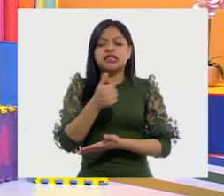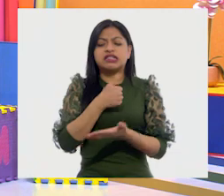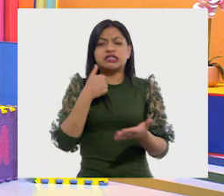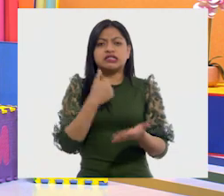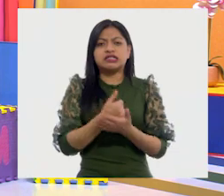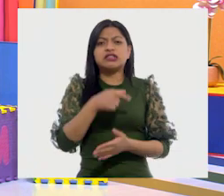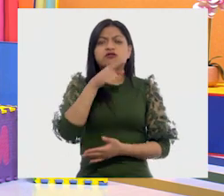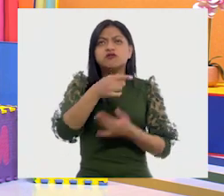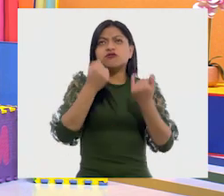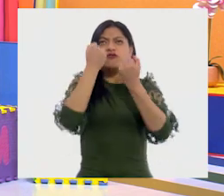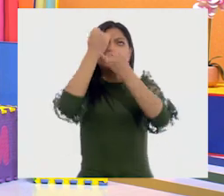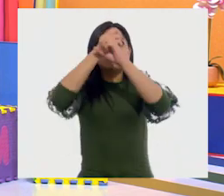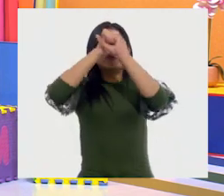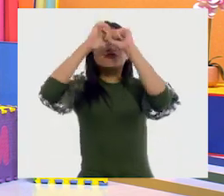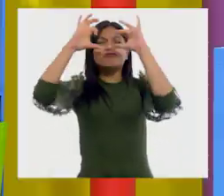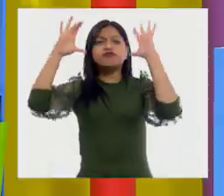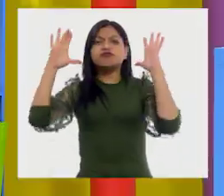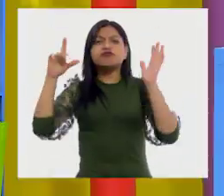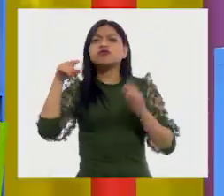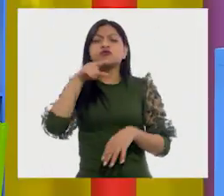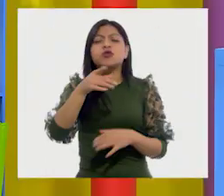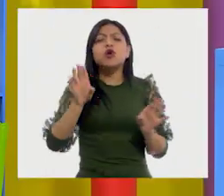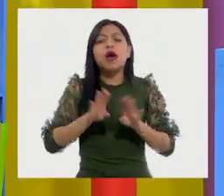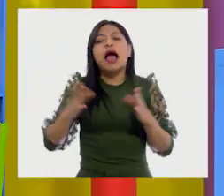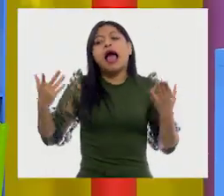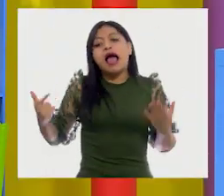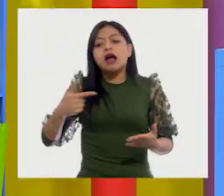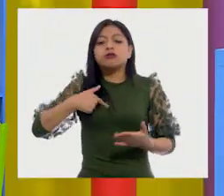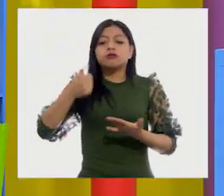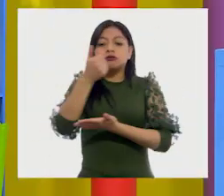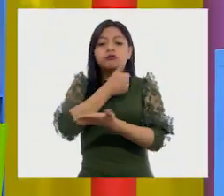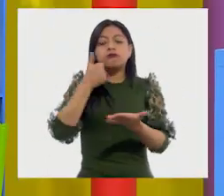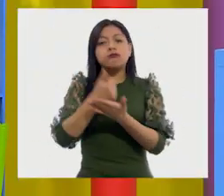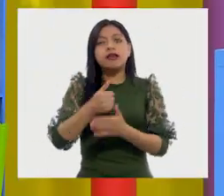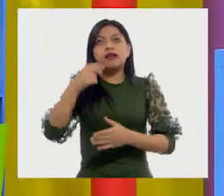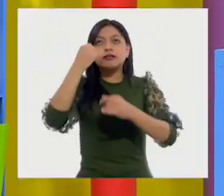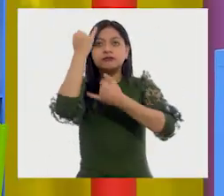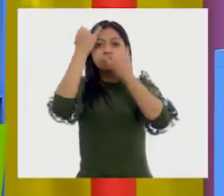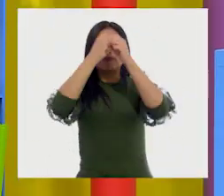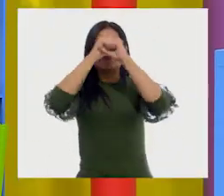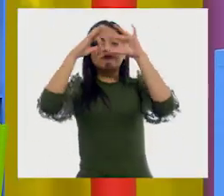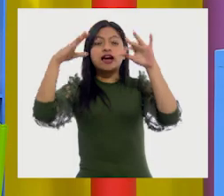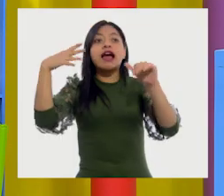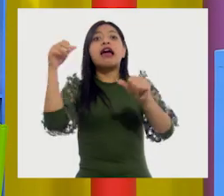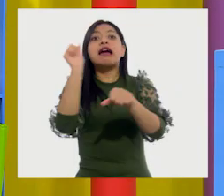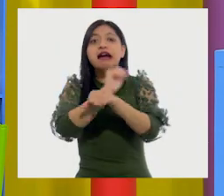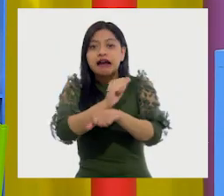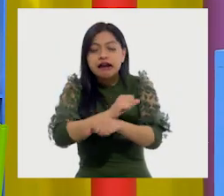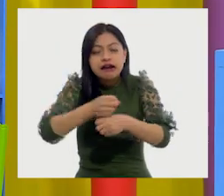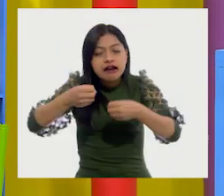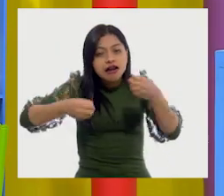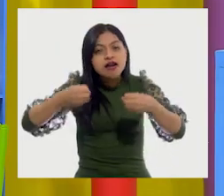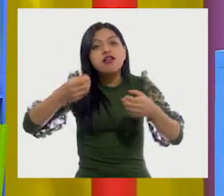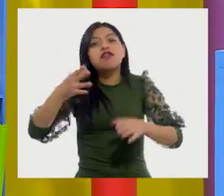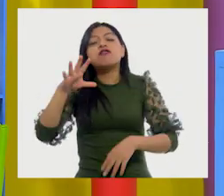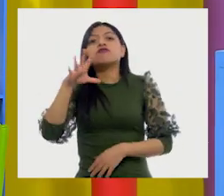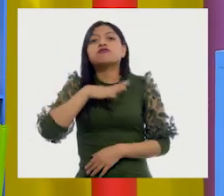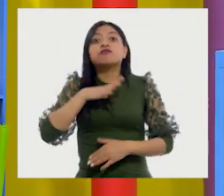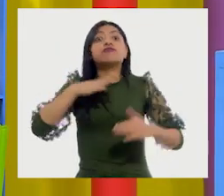imaginas que hay en la ciudad? En la ciudad hay carros, hay